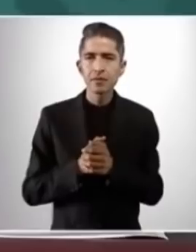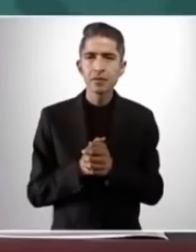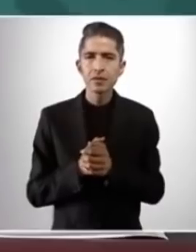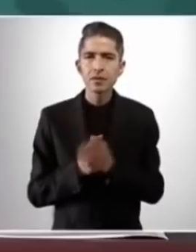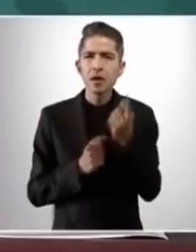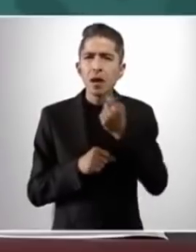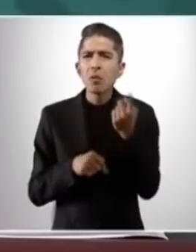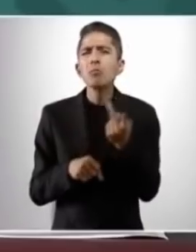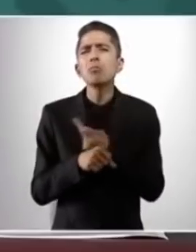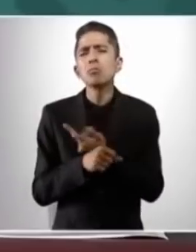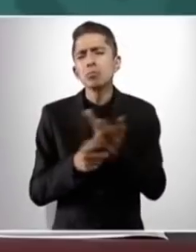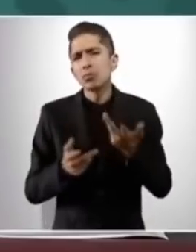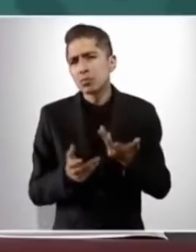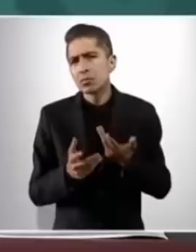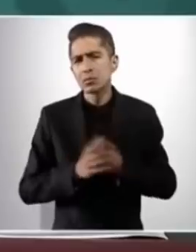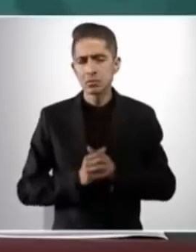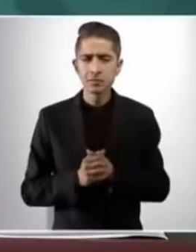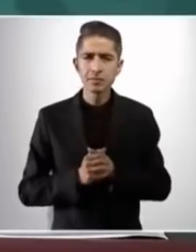sucedió?